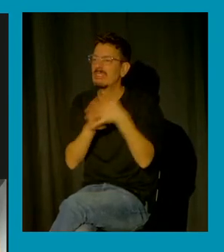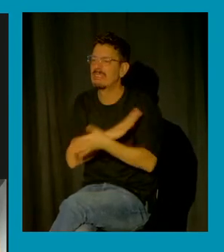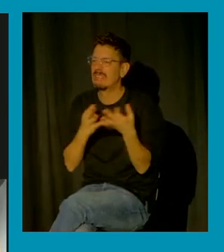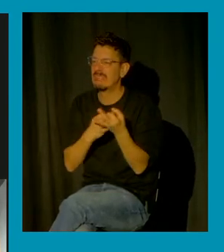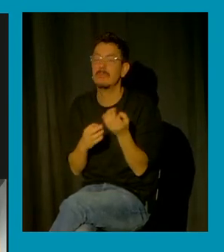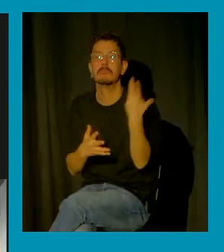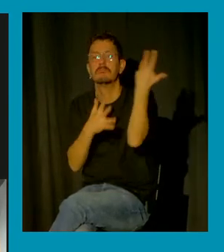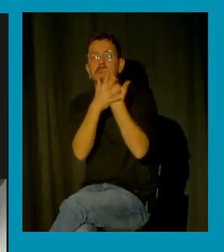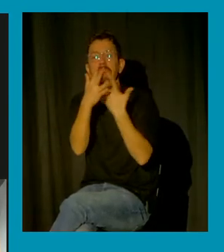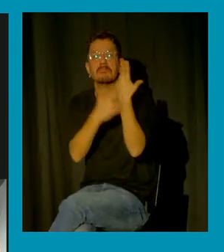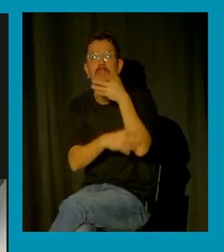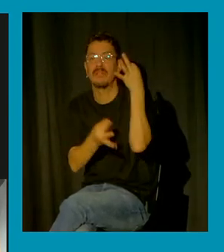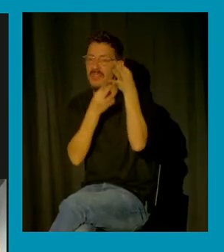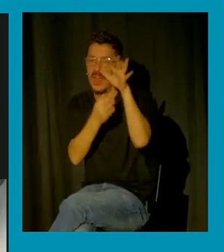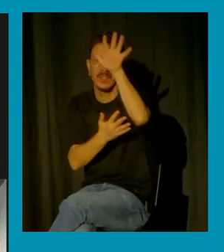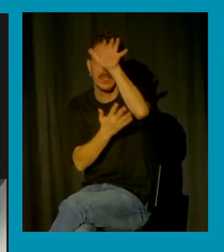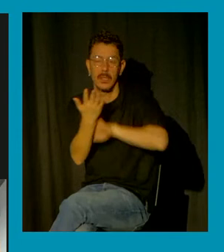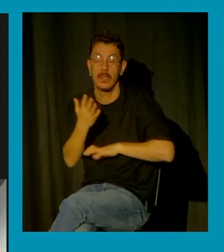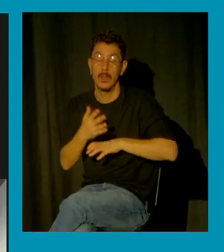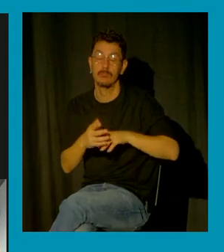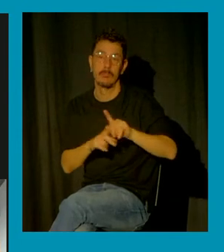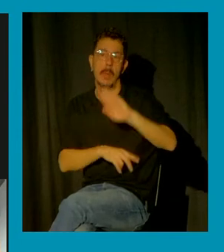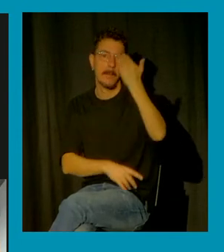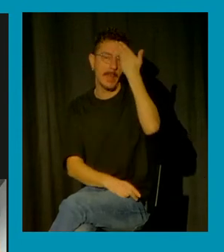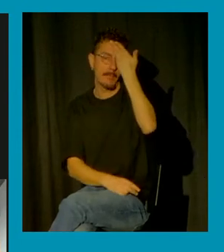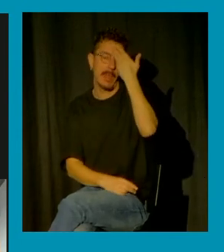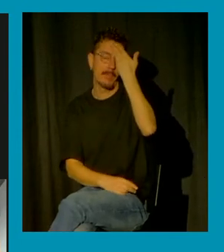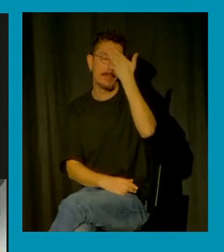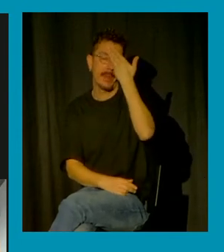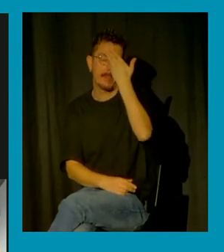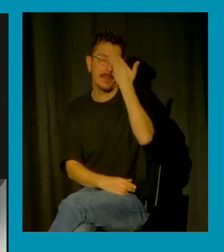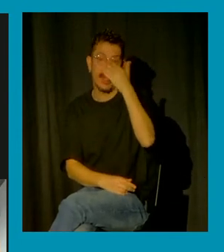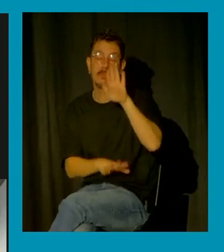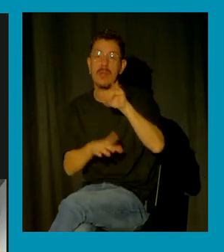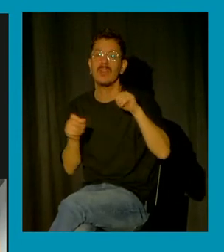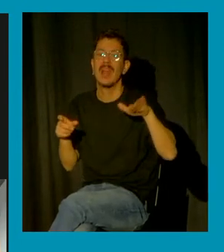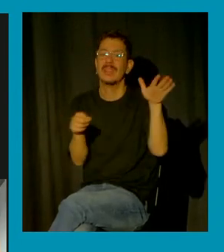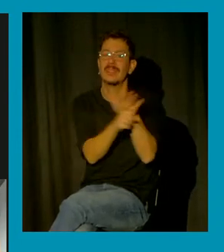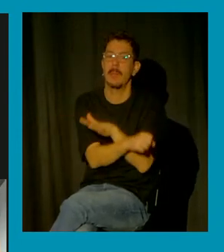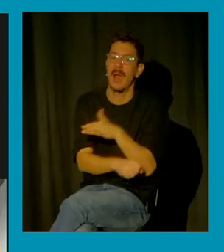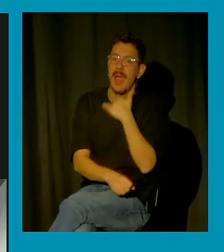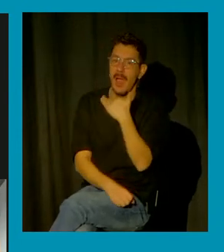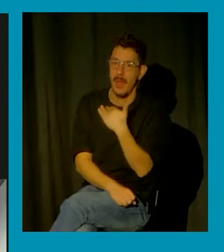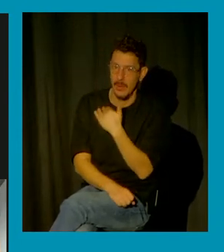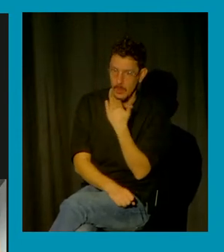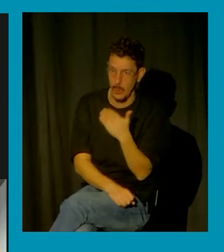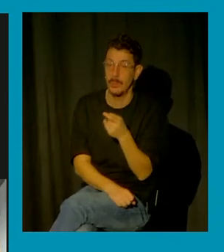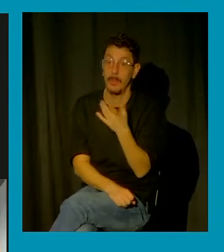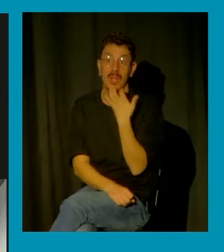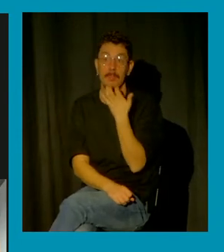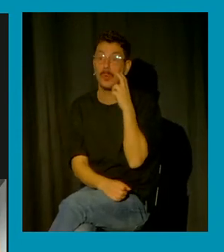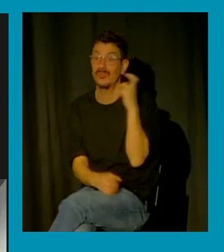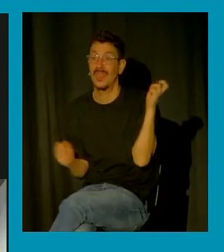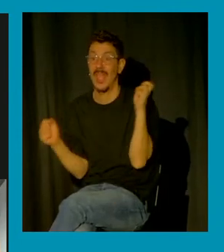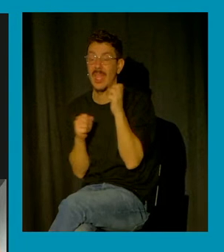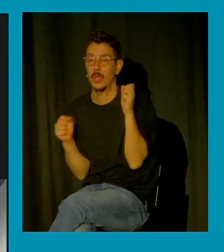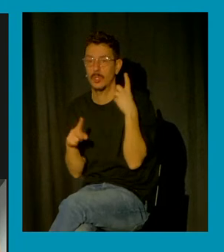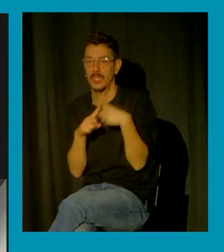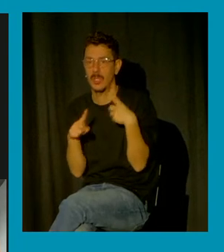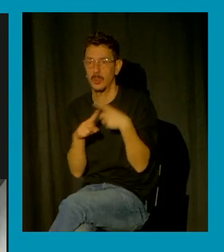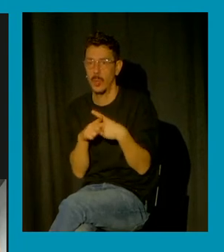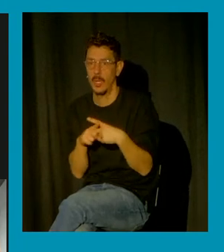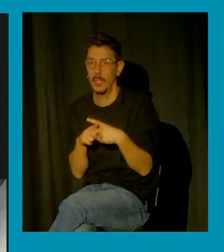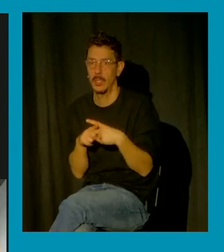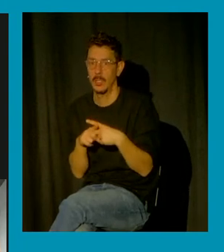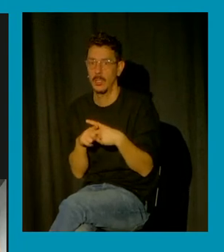los detalles que nos interpelan en el cuerpo nos incorporamos incorporamos el terror sexual para ir hacia